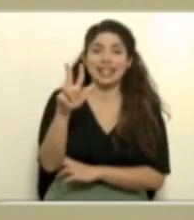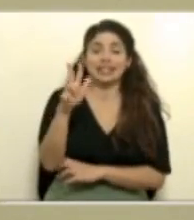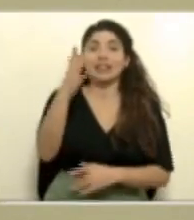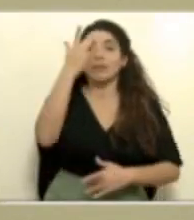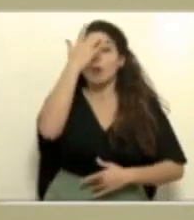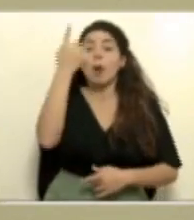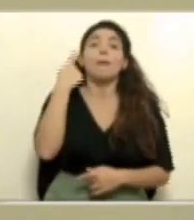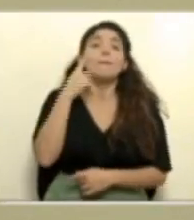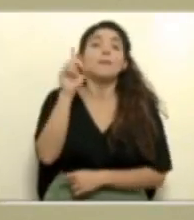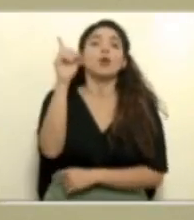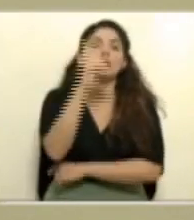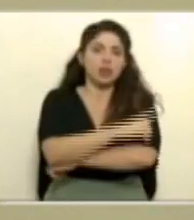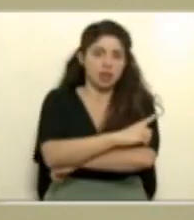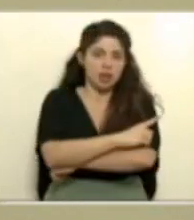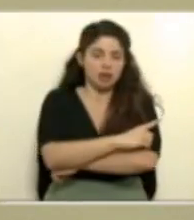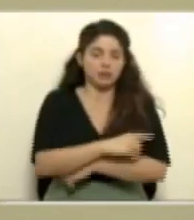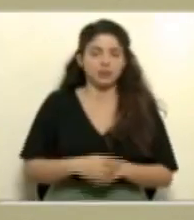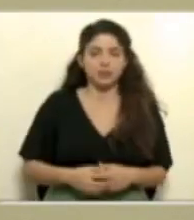diarios.